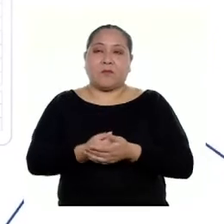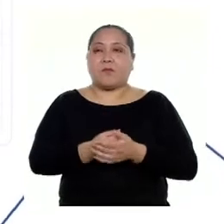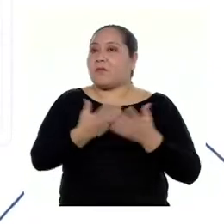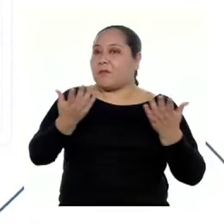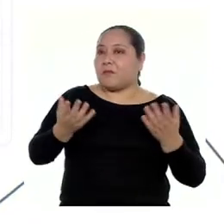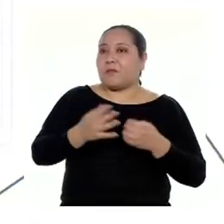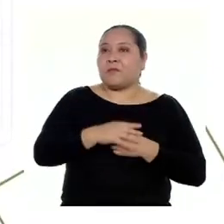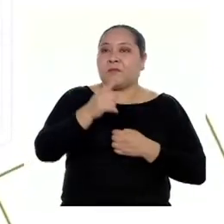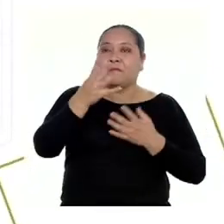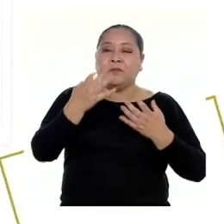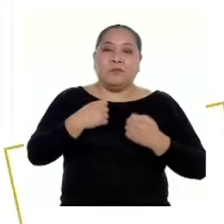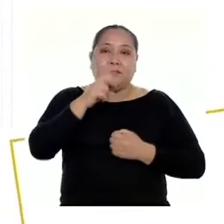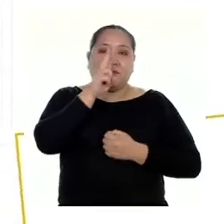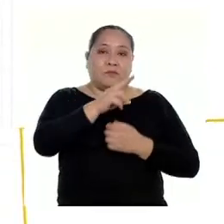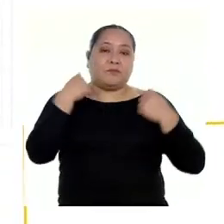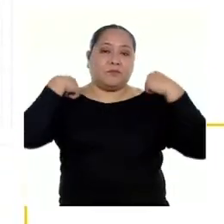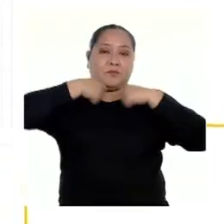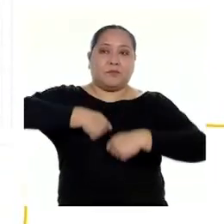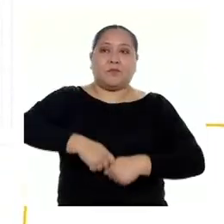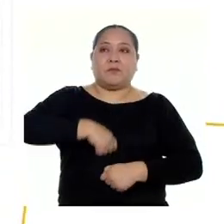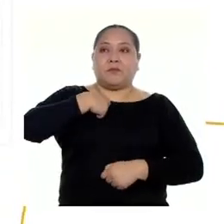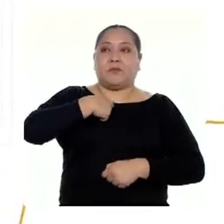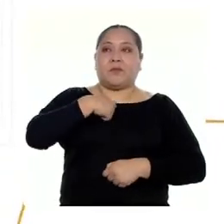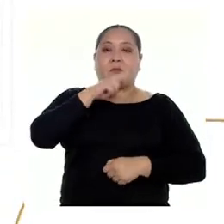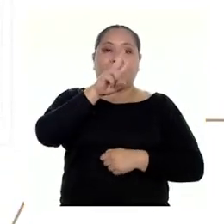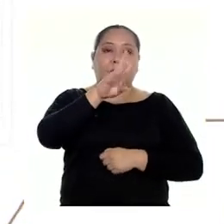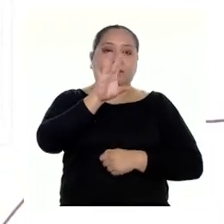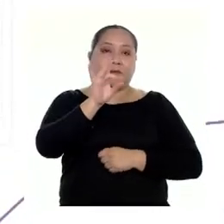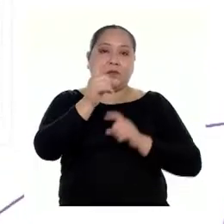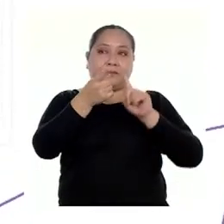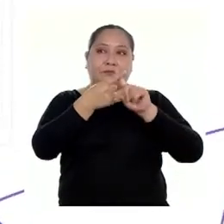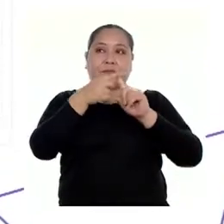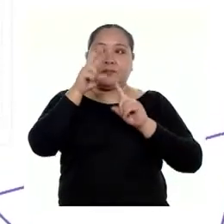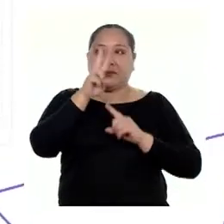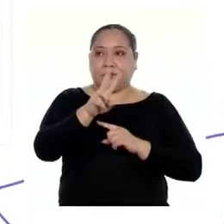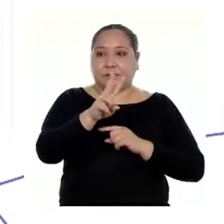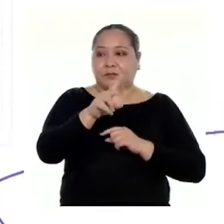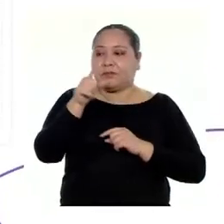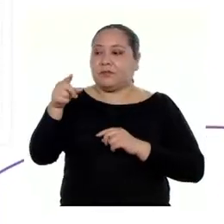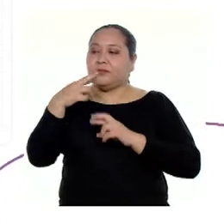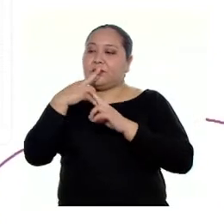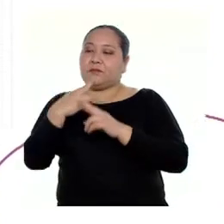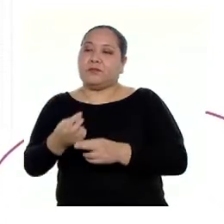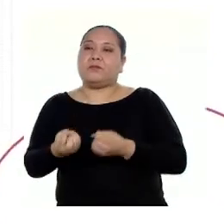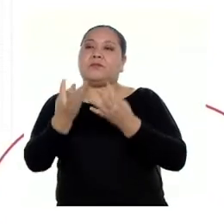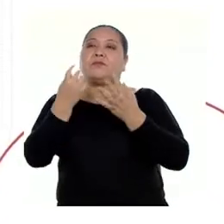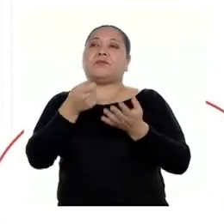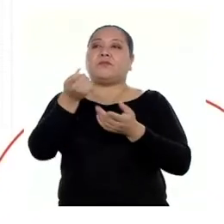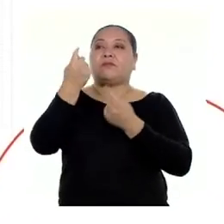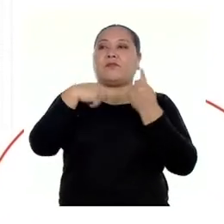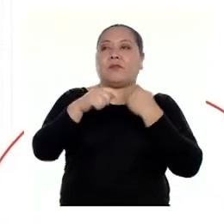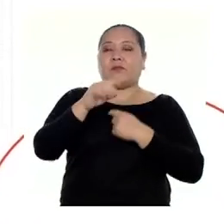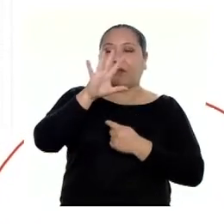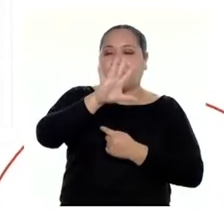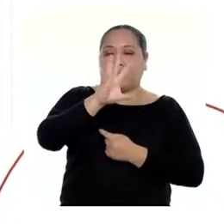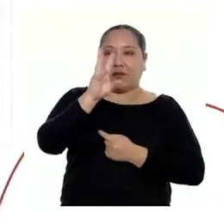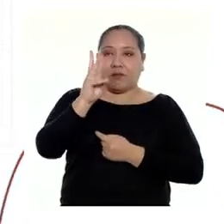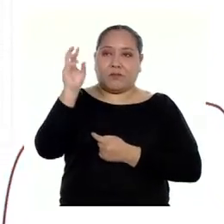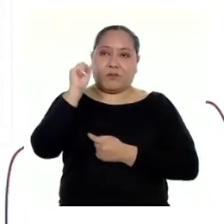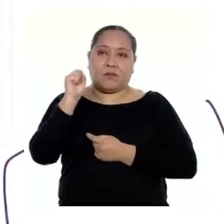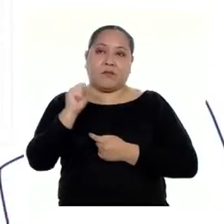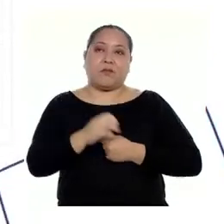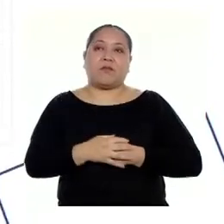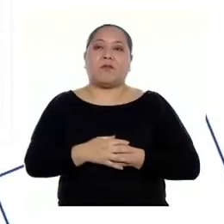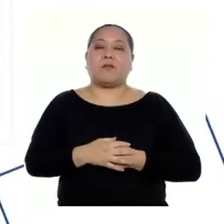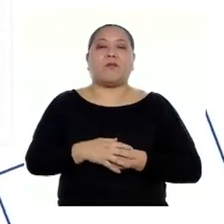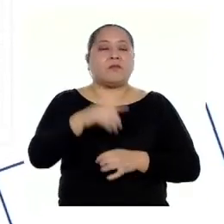Entonces, si quiero dos casacas, multiplicaría 28 por 2 para tener un valor de venta, que sería 56 soles.